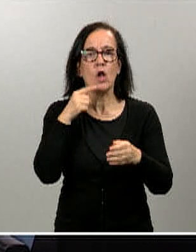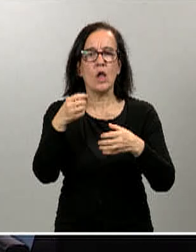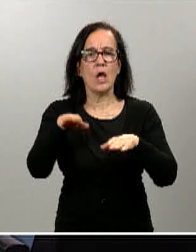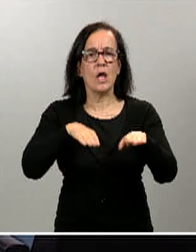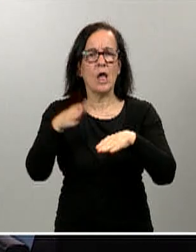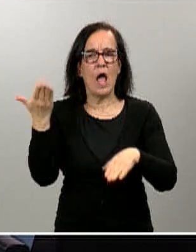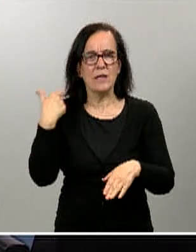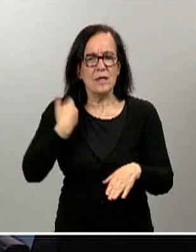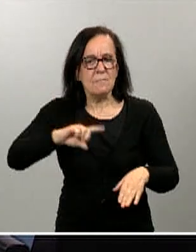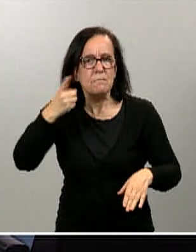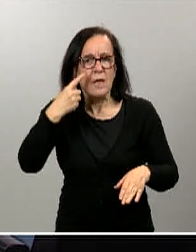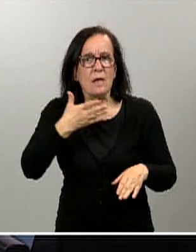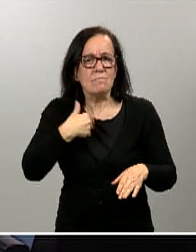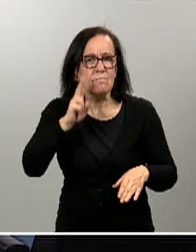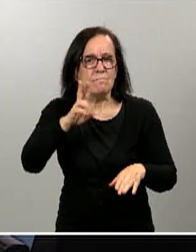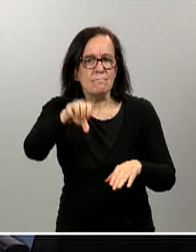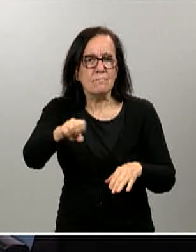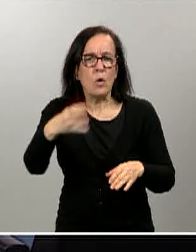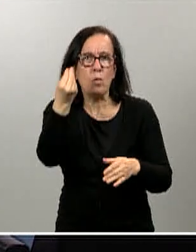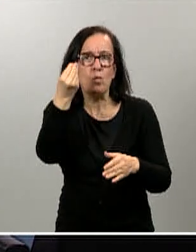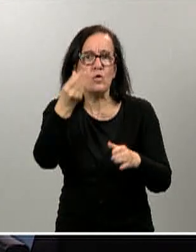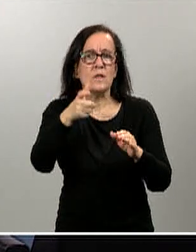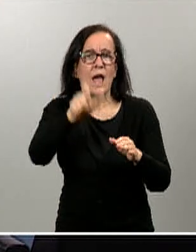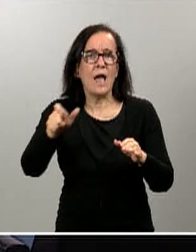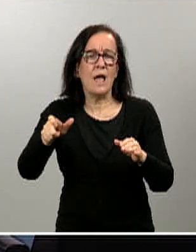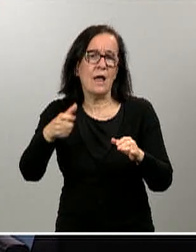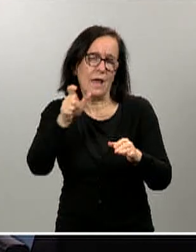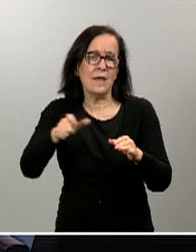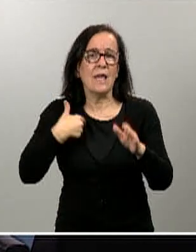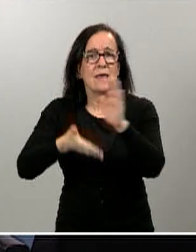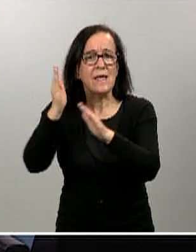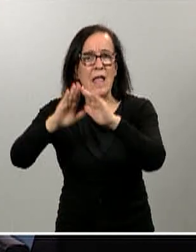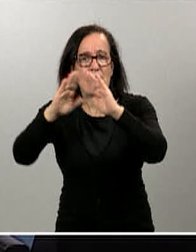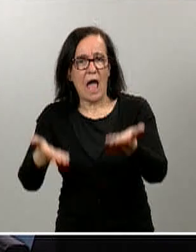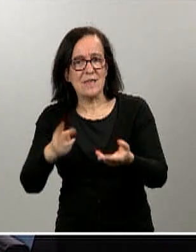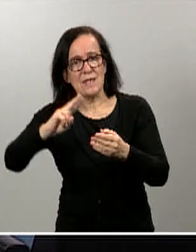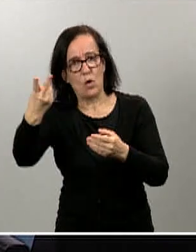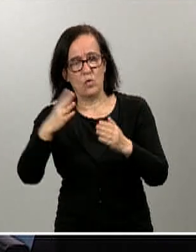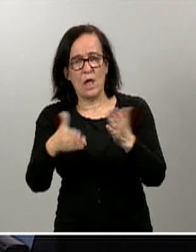quería irse a sus segundas residencias. Si fue así, ¿en qué zona se notó más esas salidas?